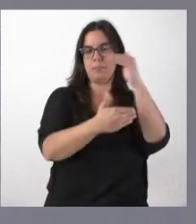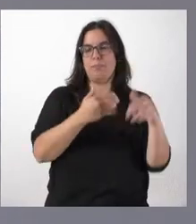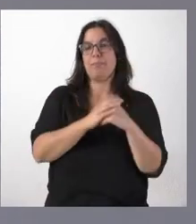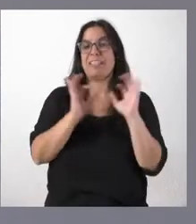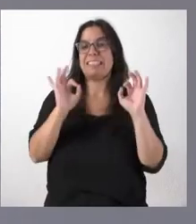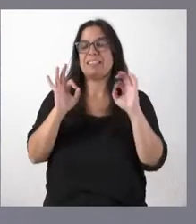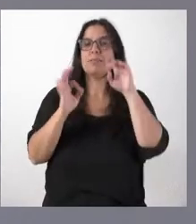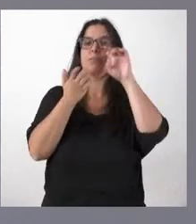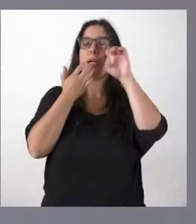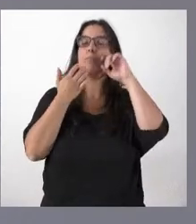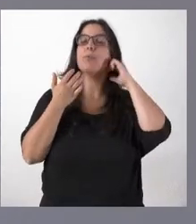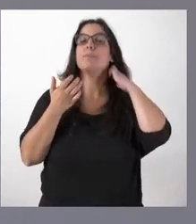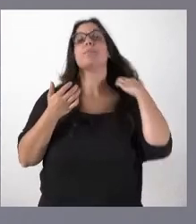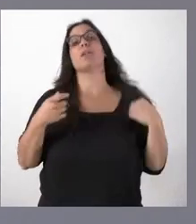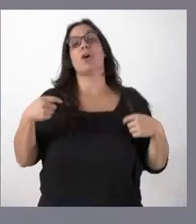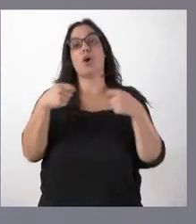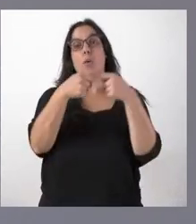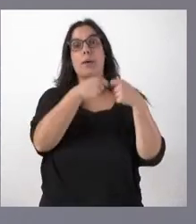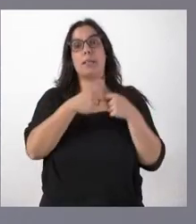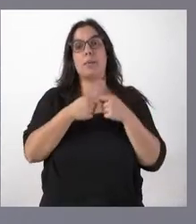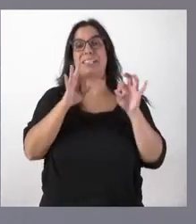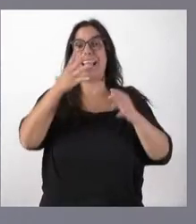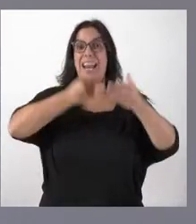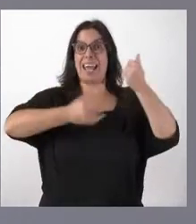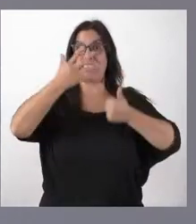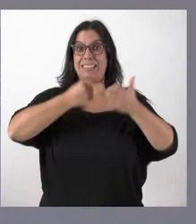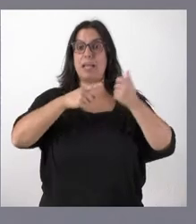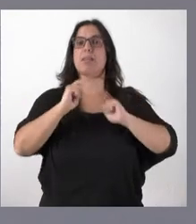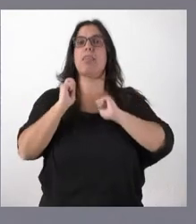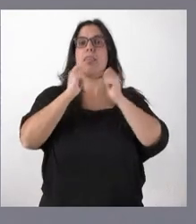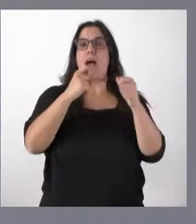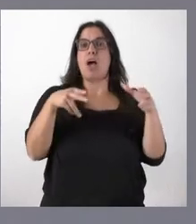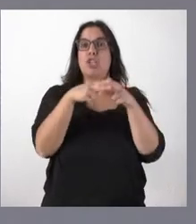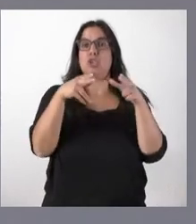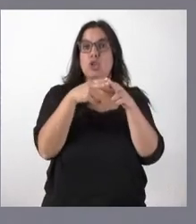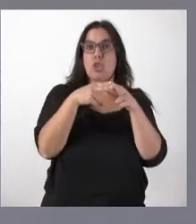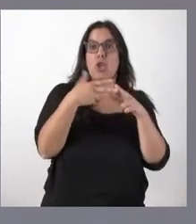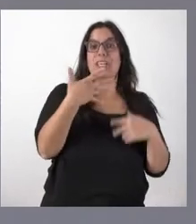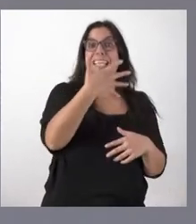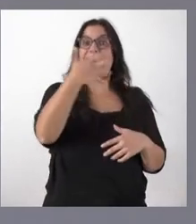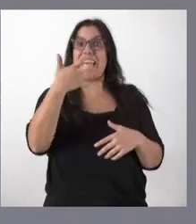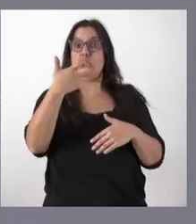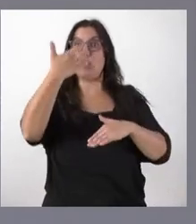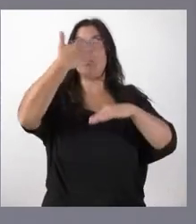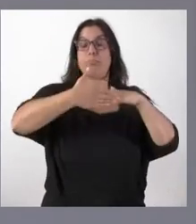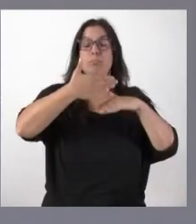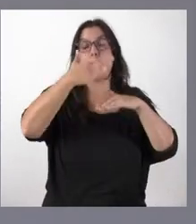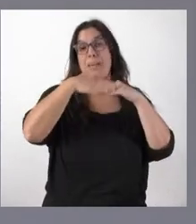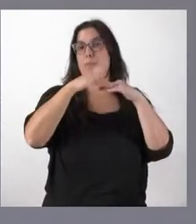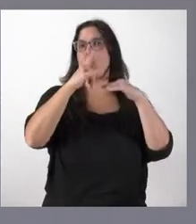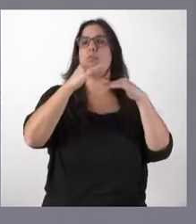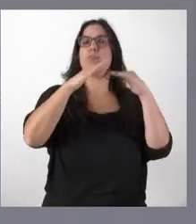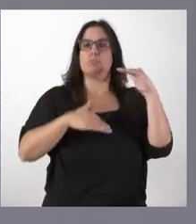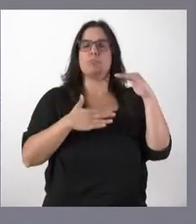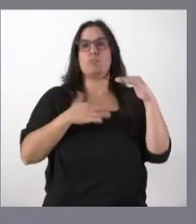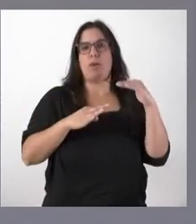permitimos que las cooperativas lecheras, el número de socios necesarios, en vez de 500, puedan rebajarse a 125. ¿Por qué? Porque cada